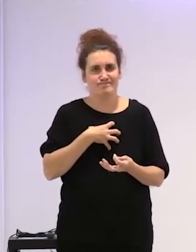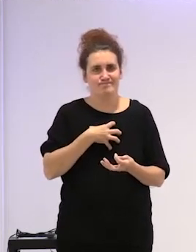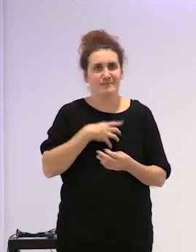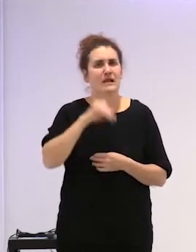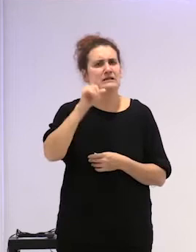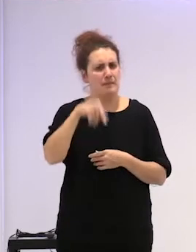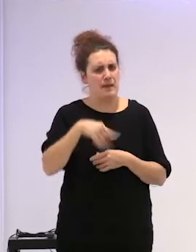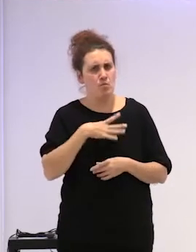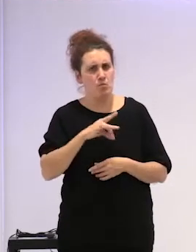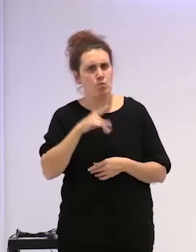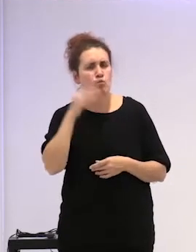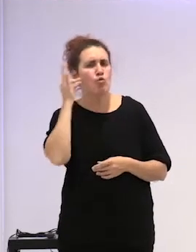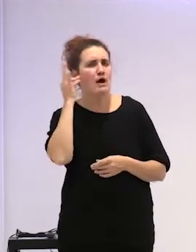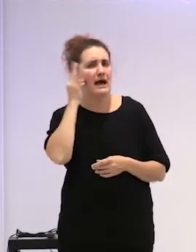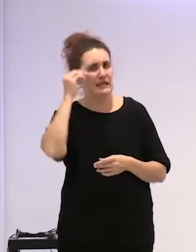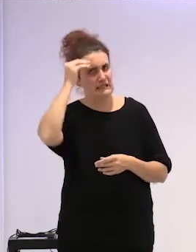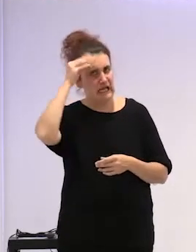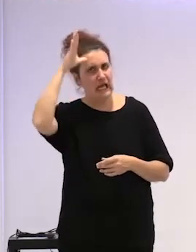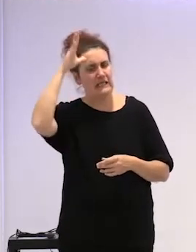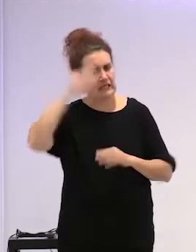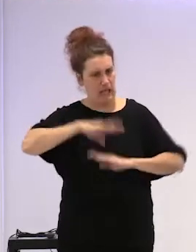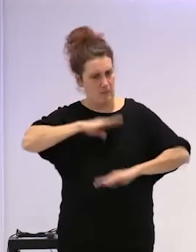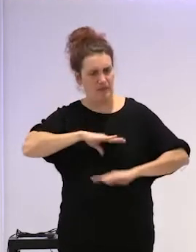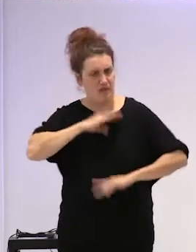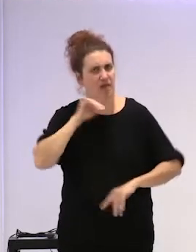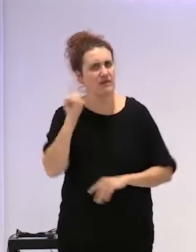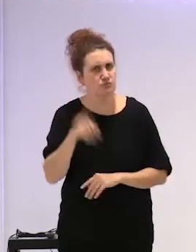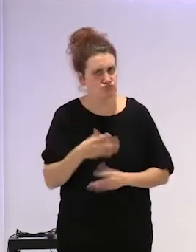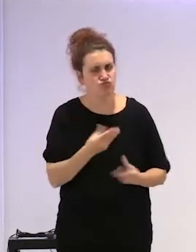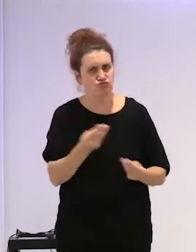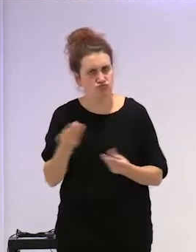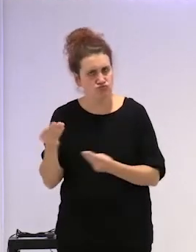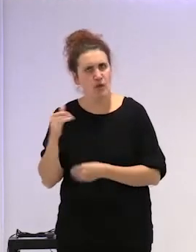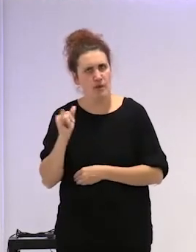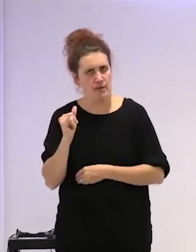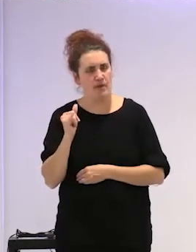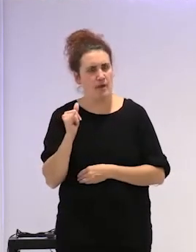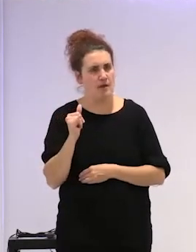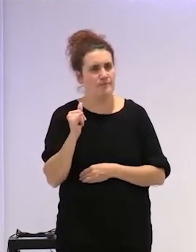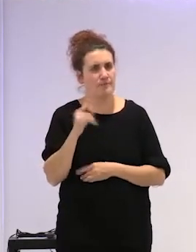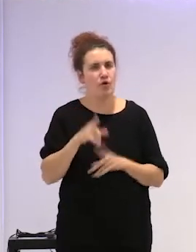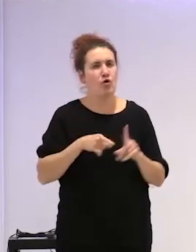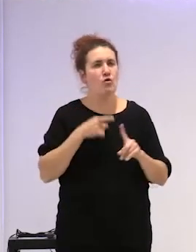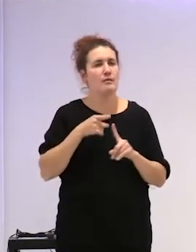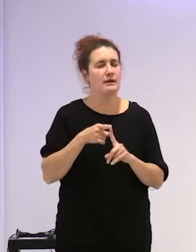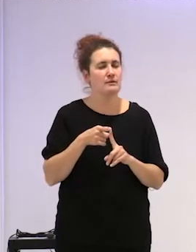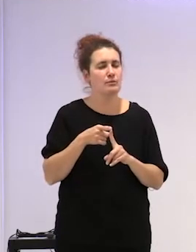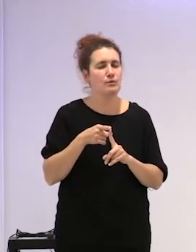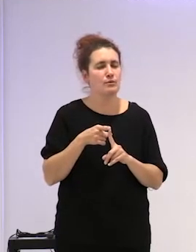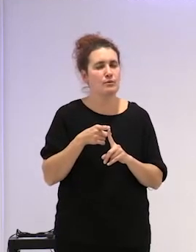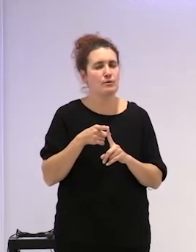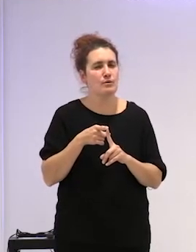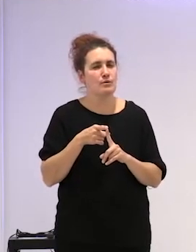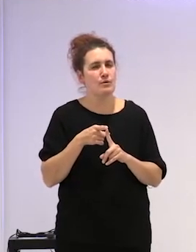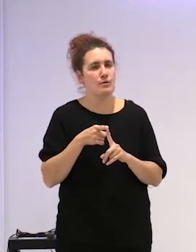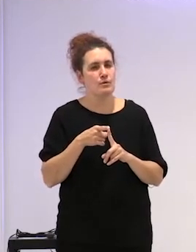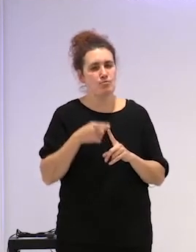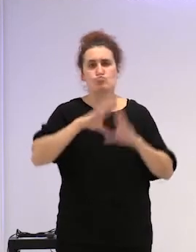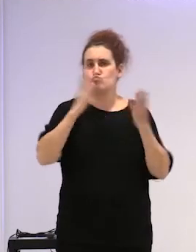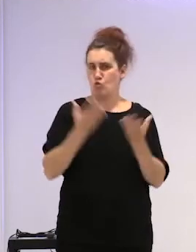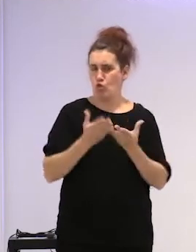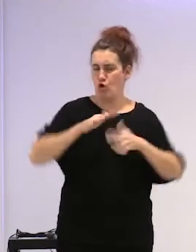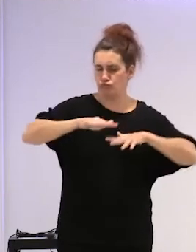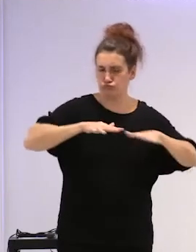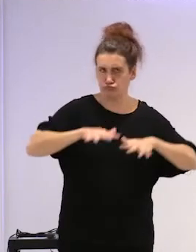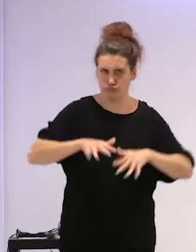una mujer muy inteligente con muchas capacidades para manejarse en el mundo.